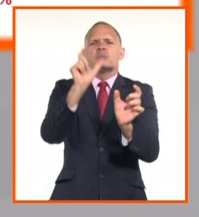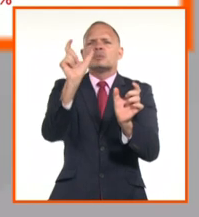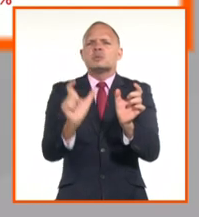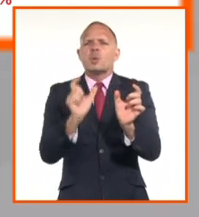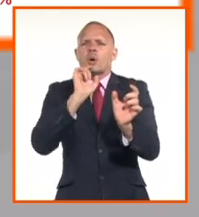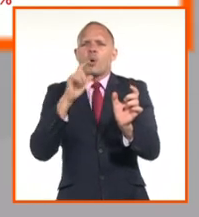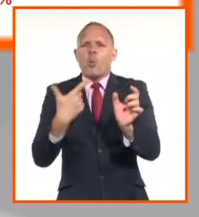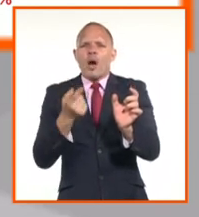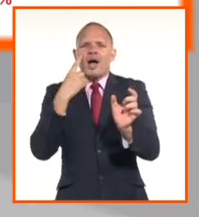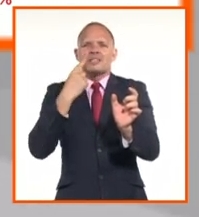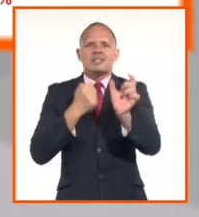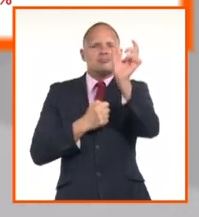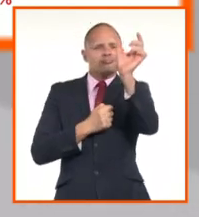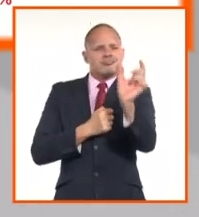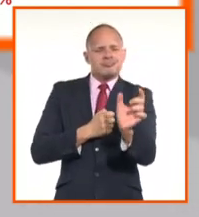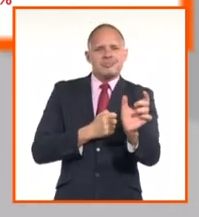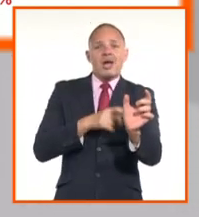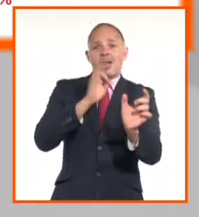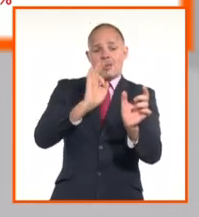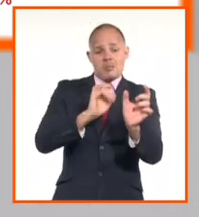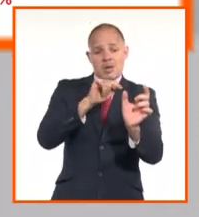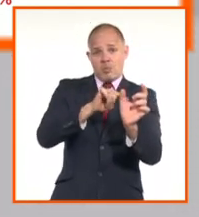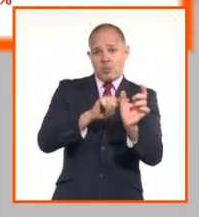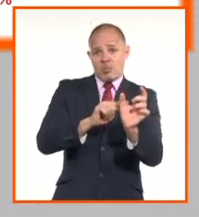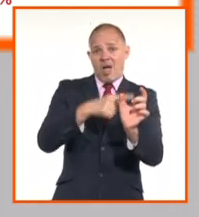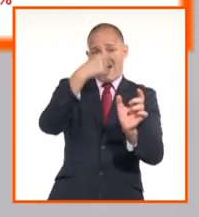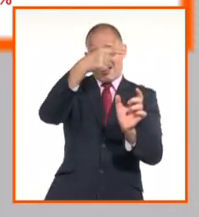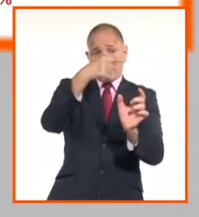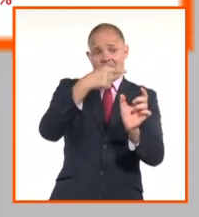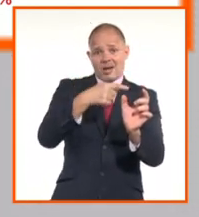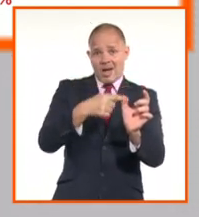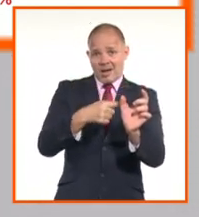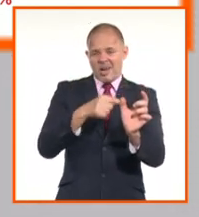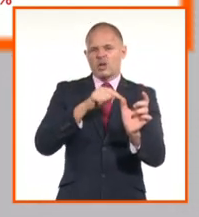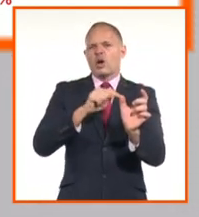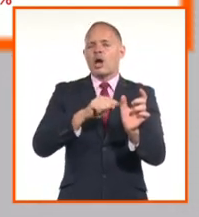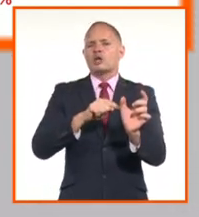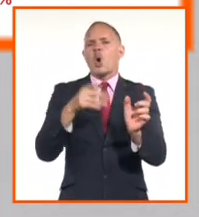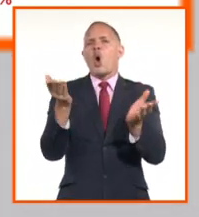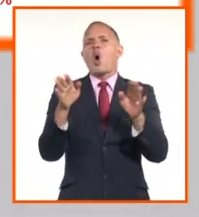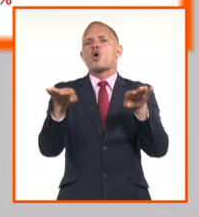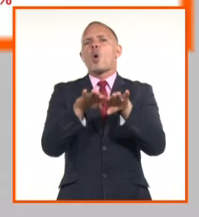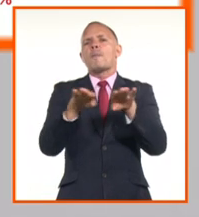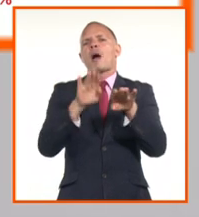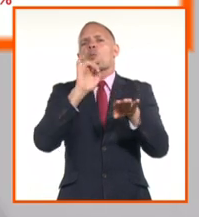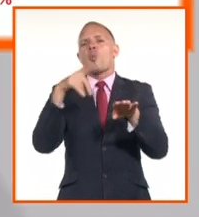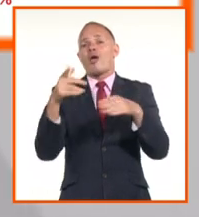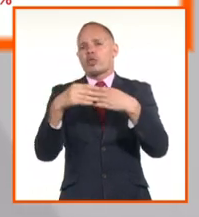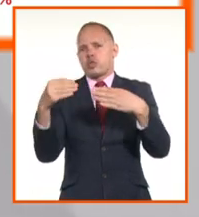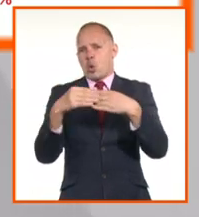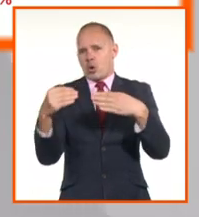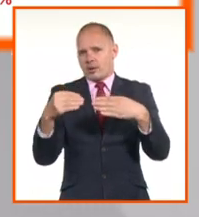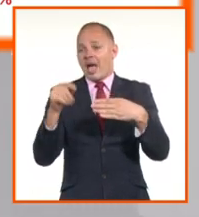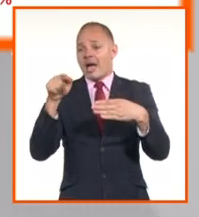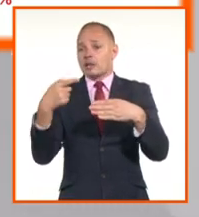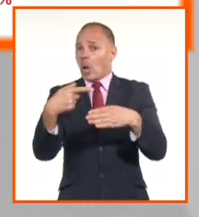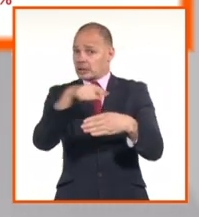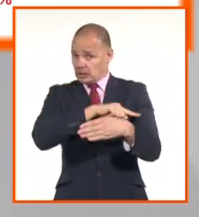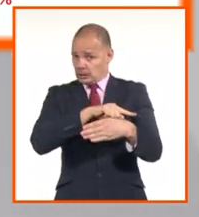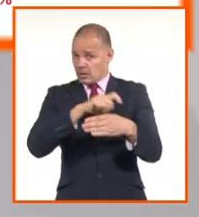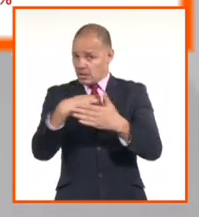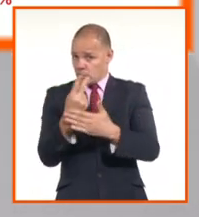en el ejercicio... Eso es lo que vale cada moneda contra el dólar hoy. Contra el dólar hoy. O sea, ayer. Así es de ayer. Entonces, estamos diciendo que